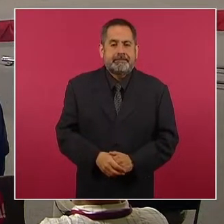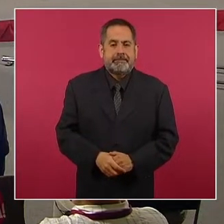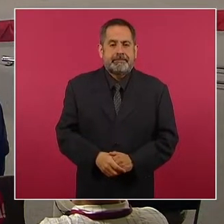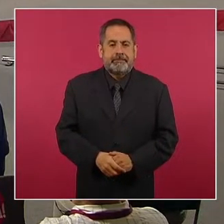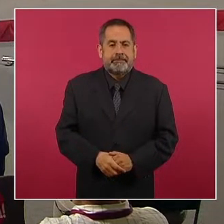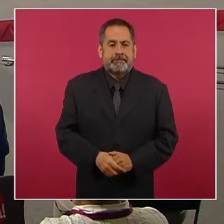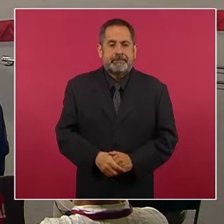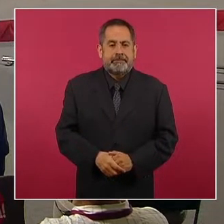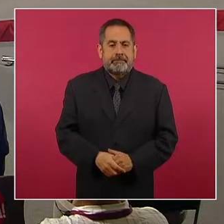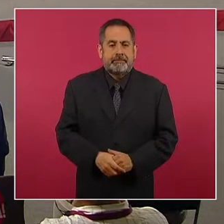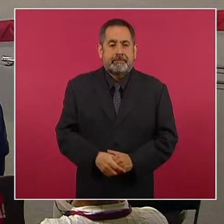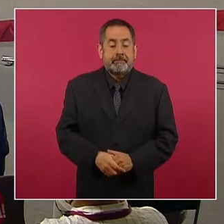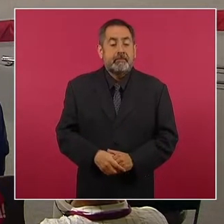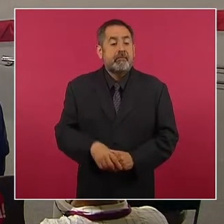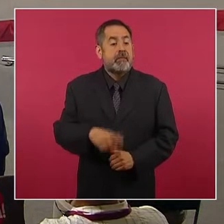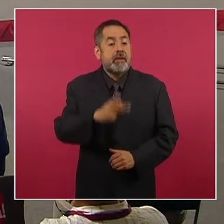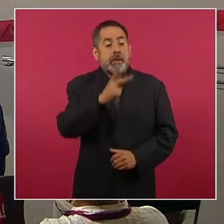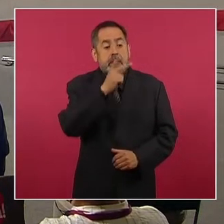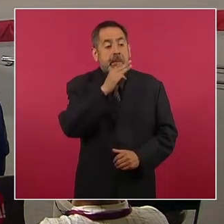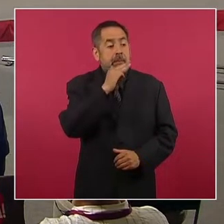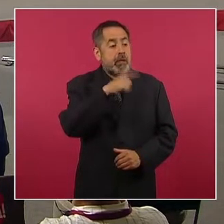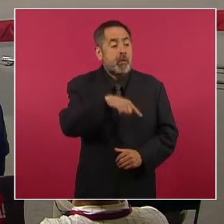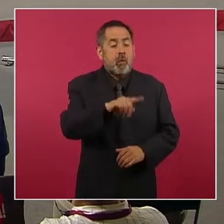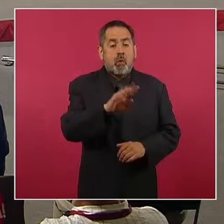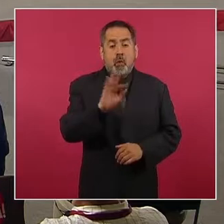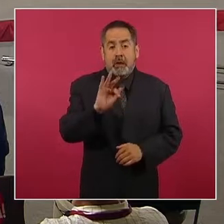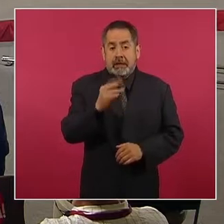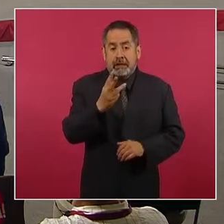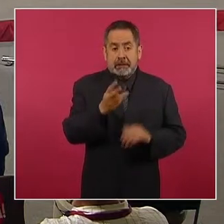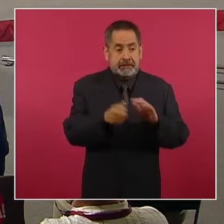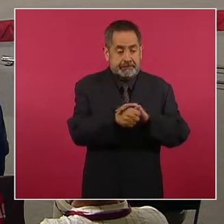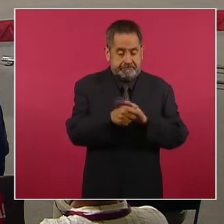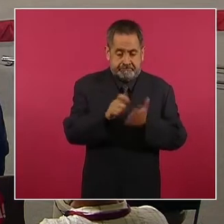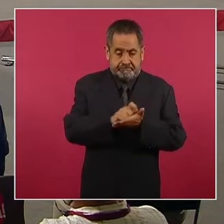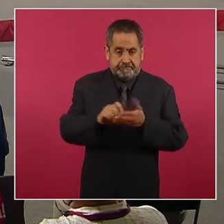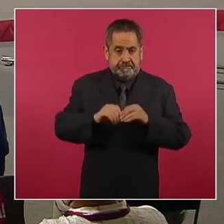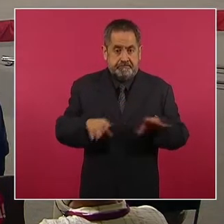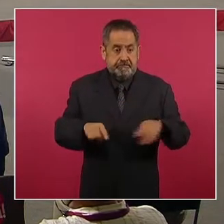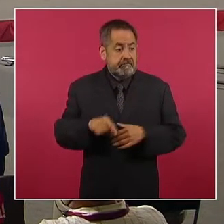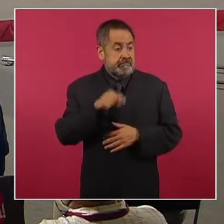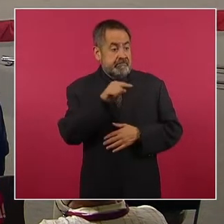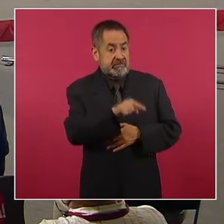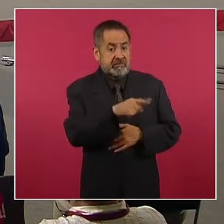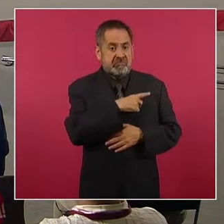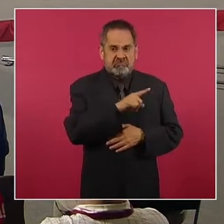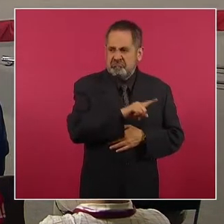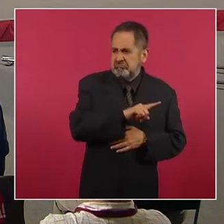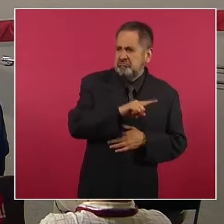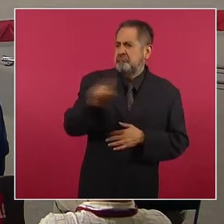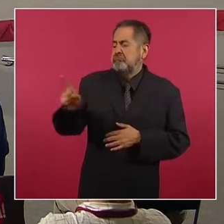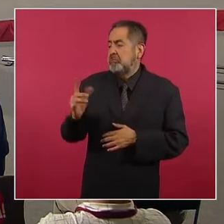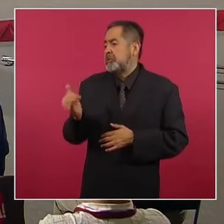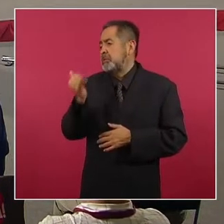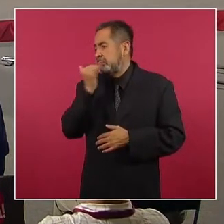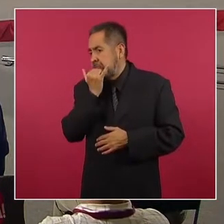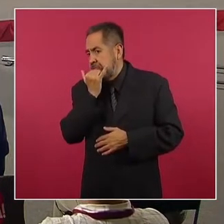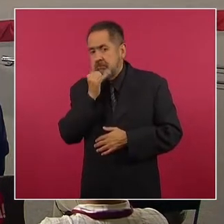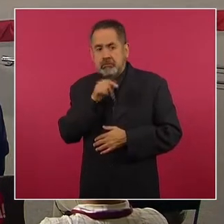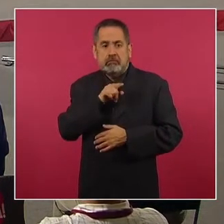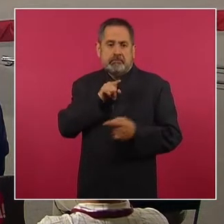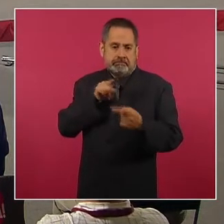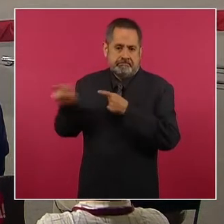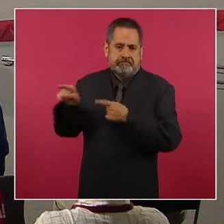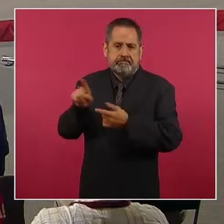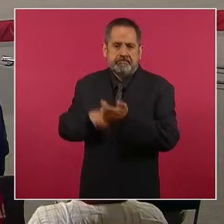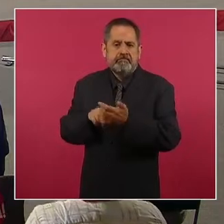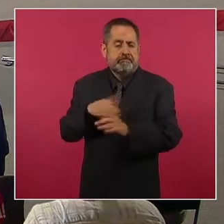Los padres de los 43, de quienes yo ya escribí, debían irle a pedir perdón por las ofensas que le han